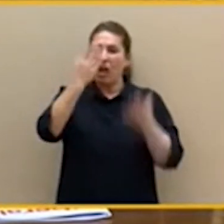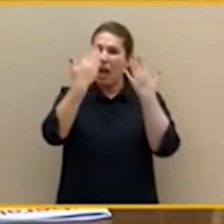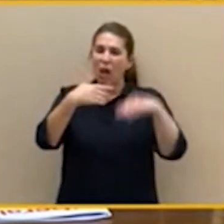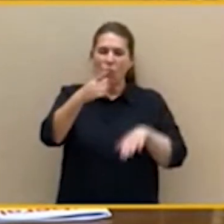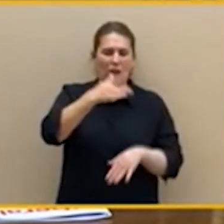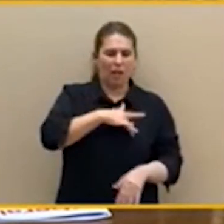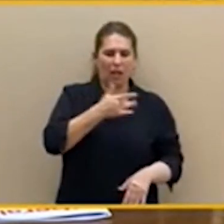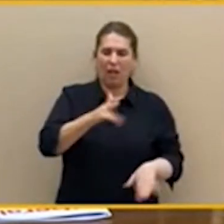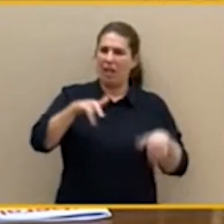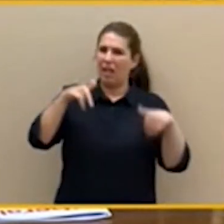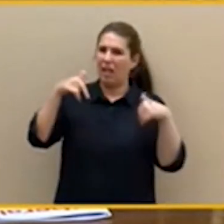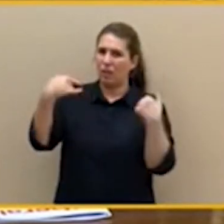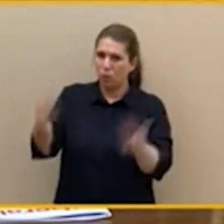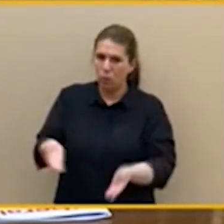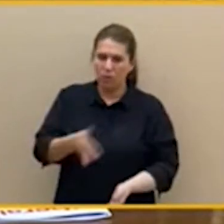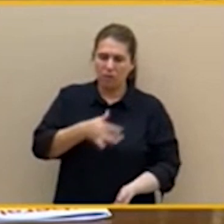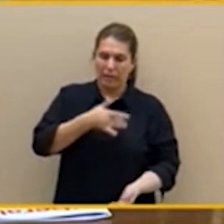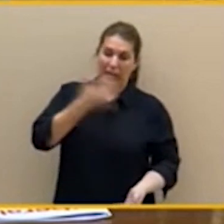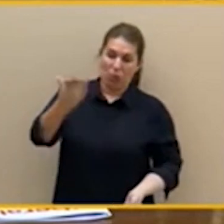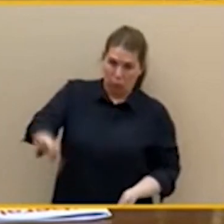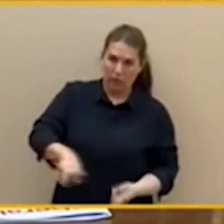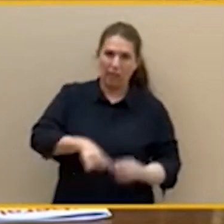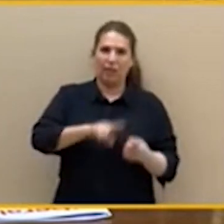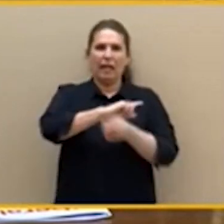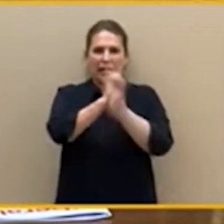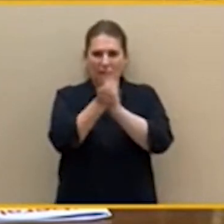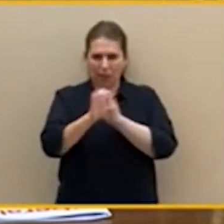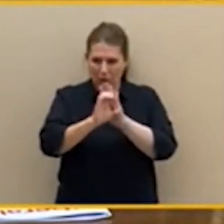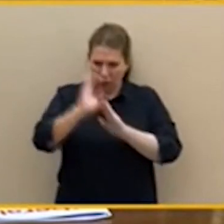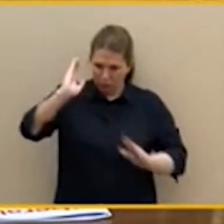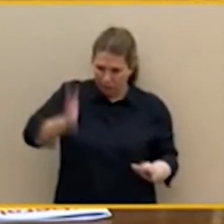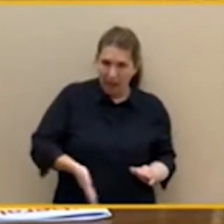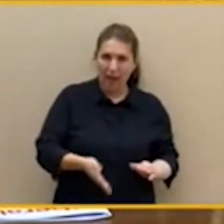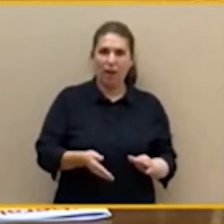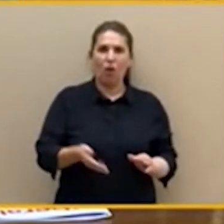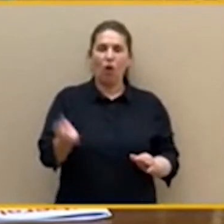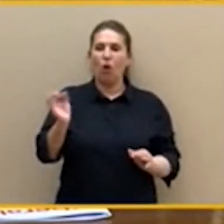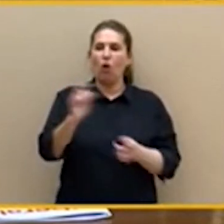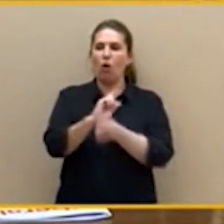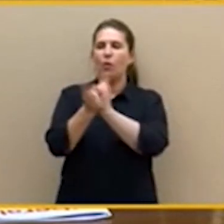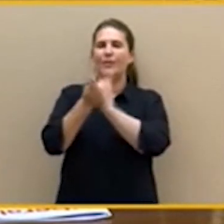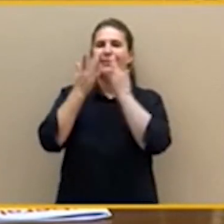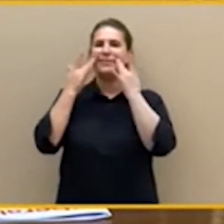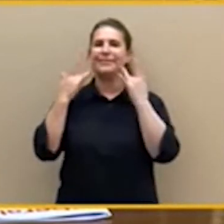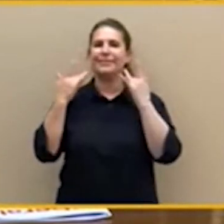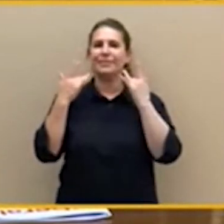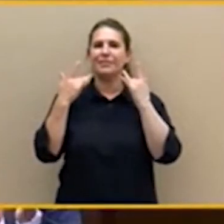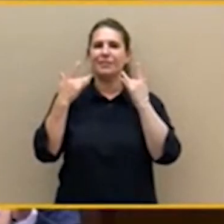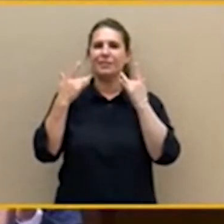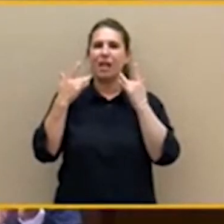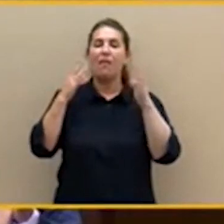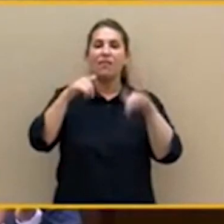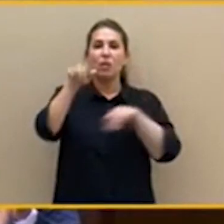penal y que les blanqueen, se están ustedes apoyando en unos delincuentes, porque son unos delincuentes